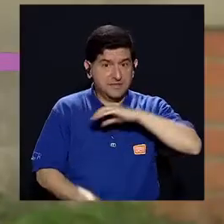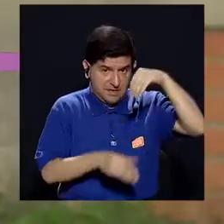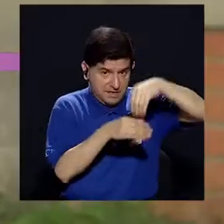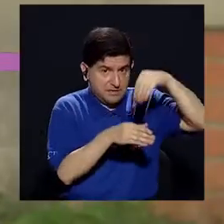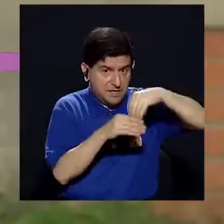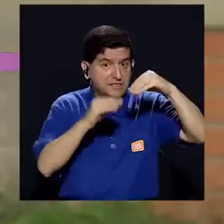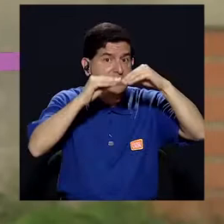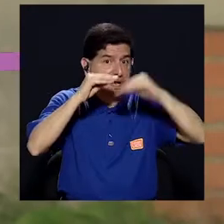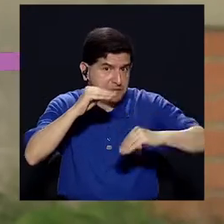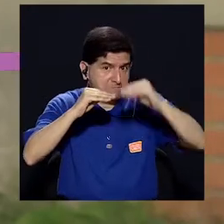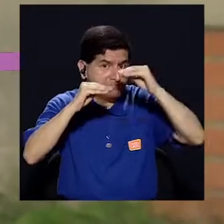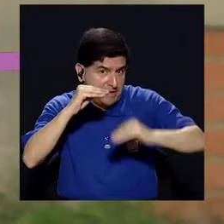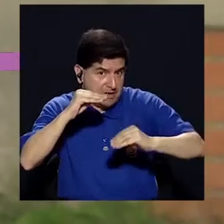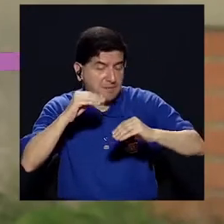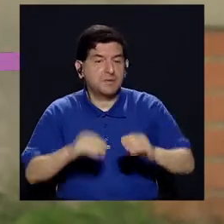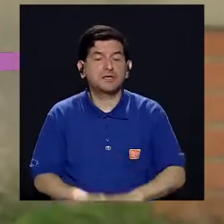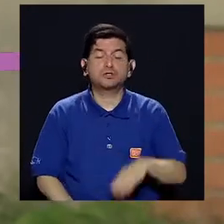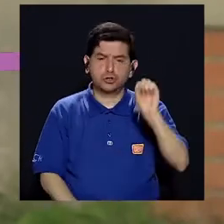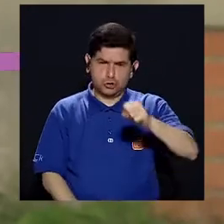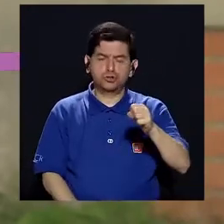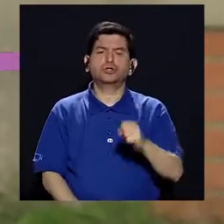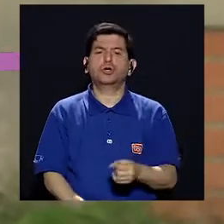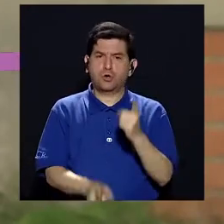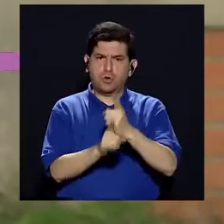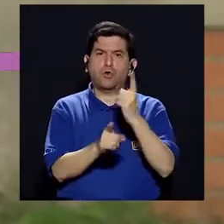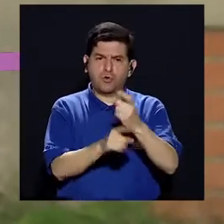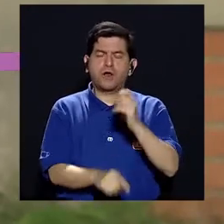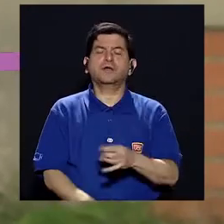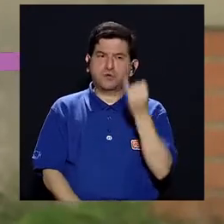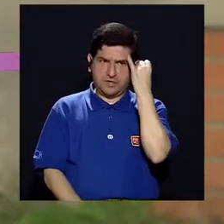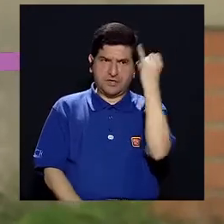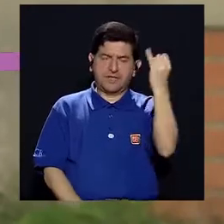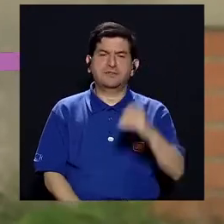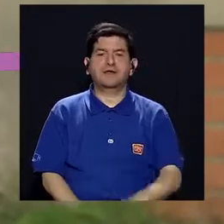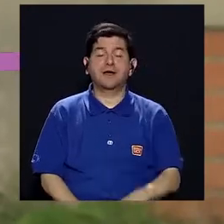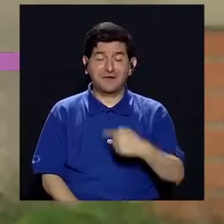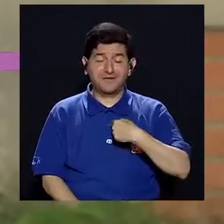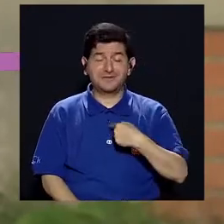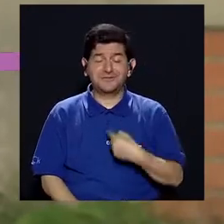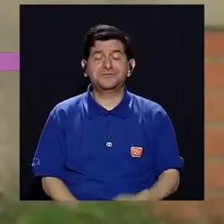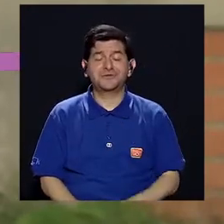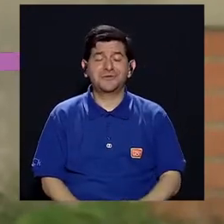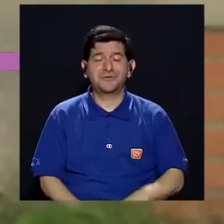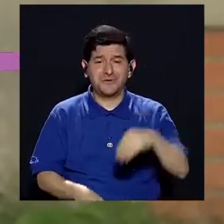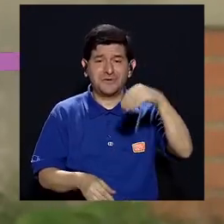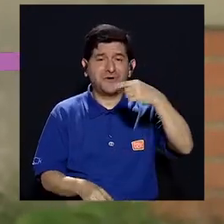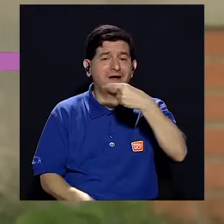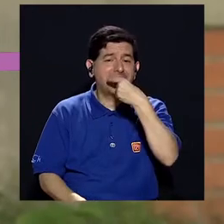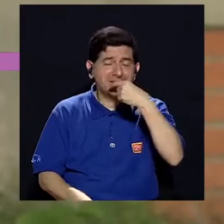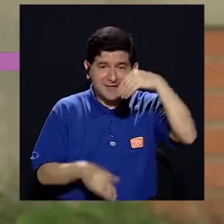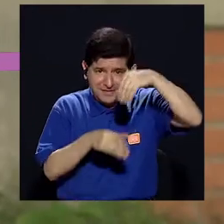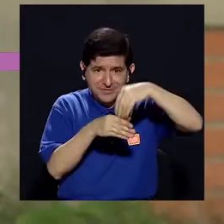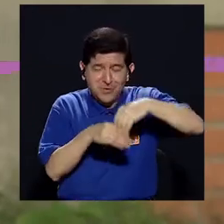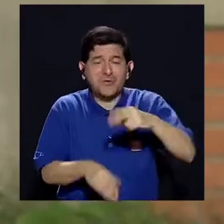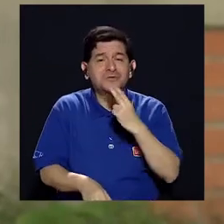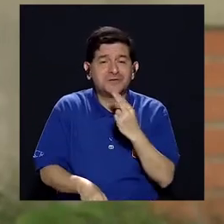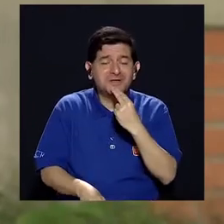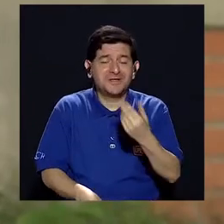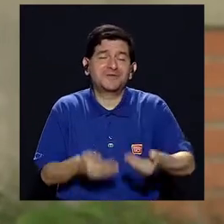mínima de elementos nutricionales. Idealmente sí. Yo también crecí con galletas rellenas.